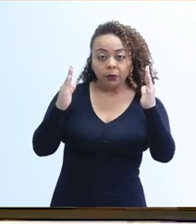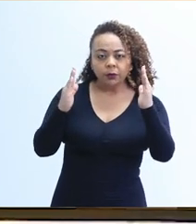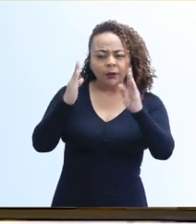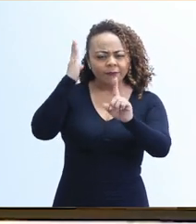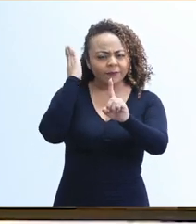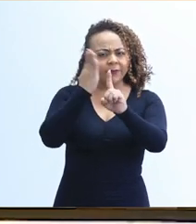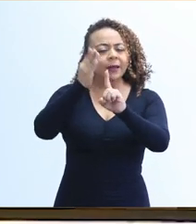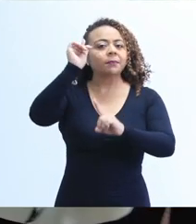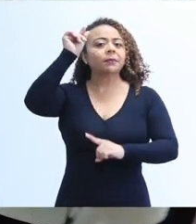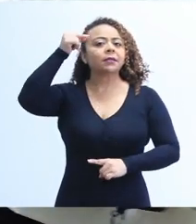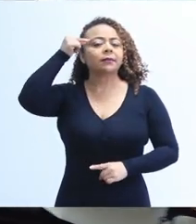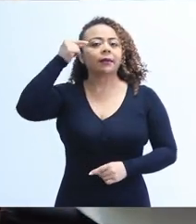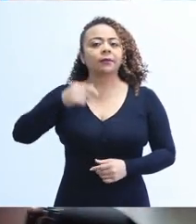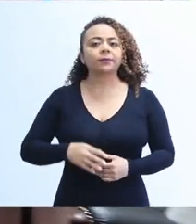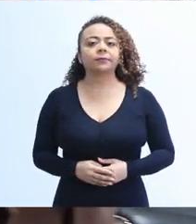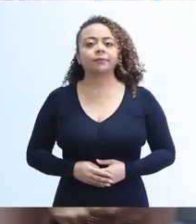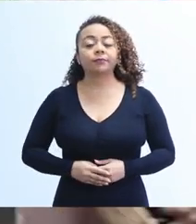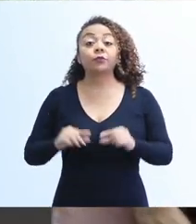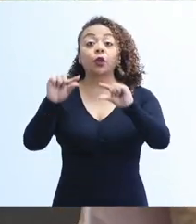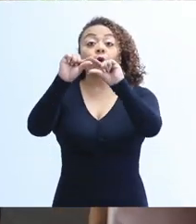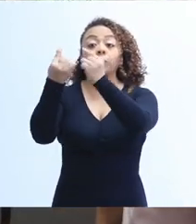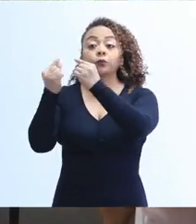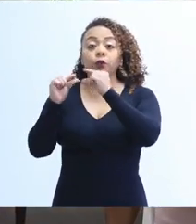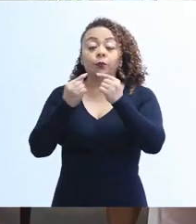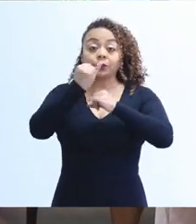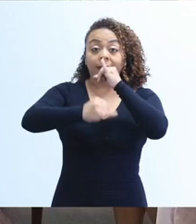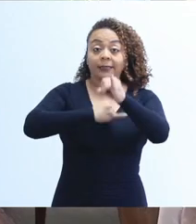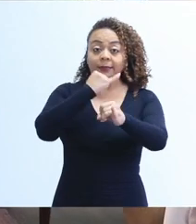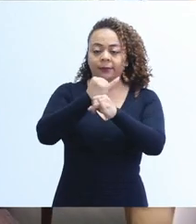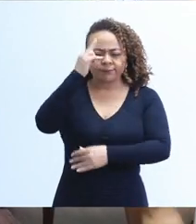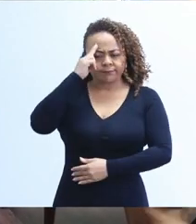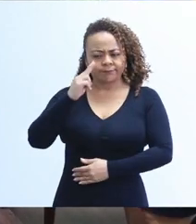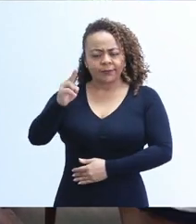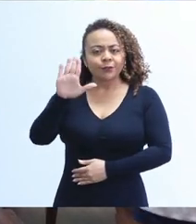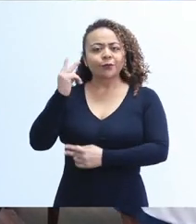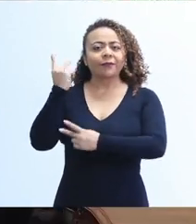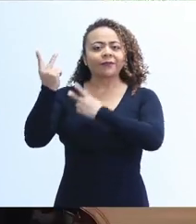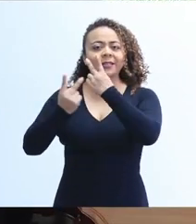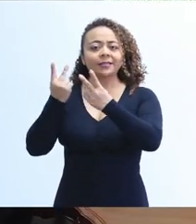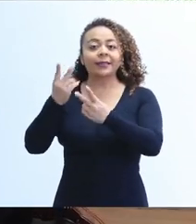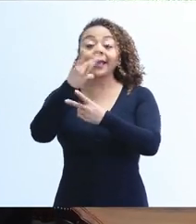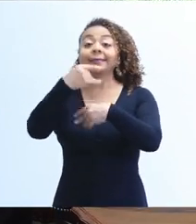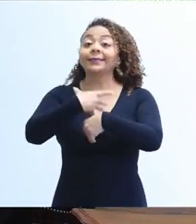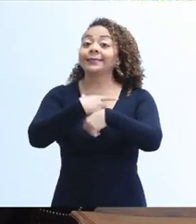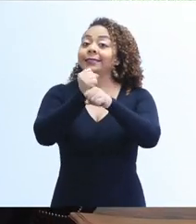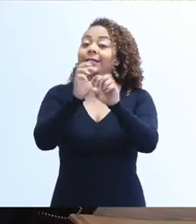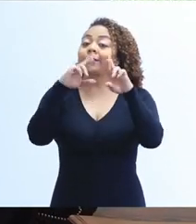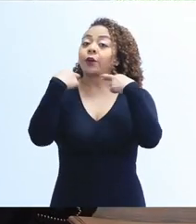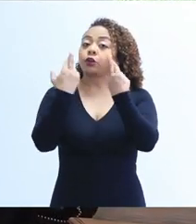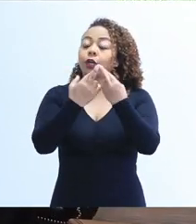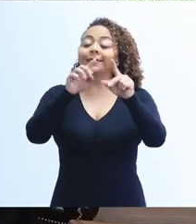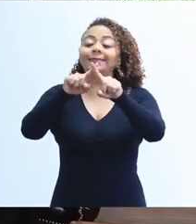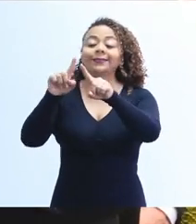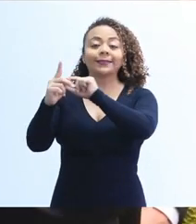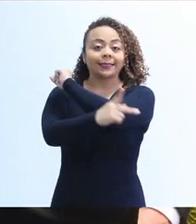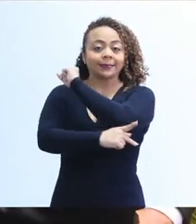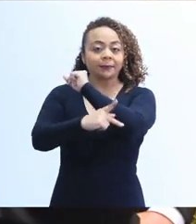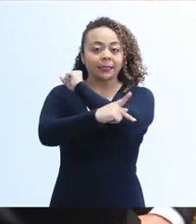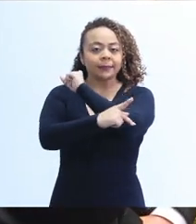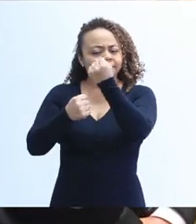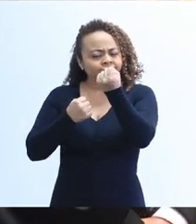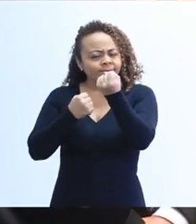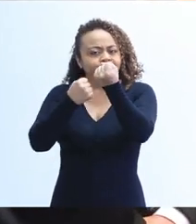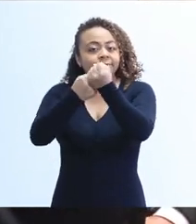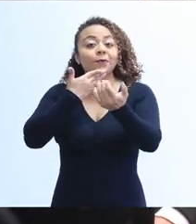fiel mandatario. Delegaciones internacionales nos honraron con su visita y se realizaron reuniones bilaterales